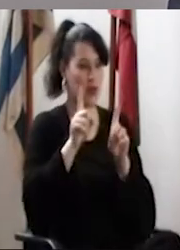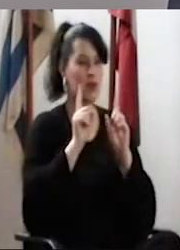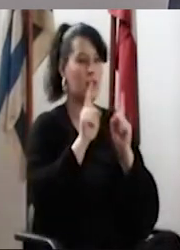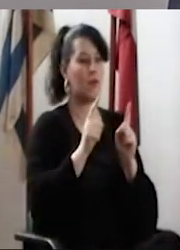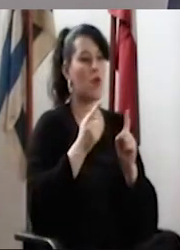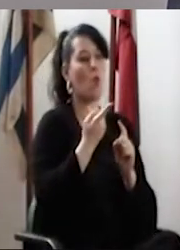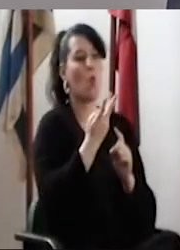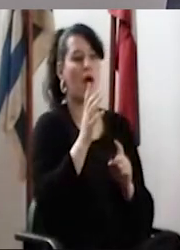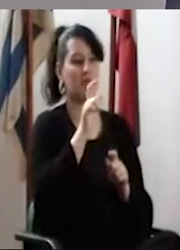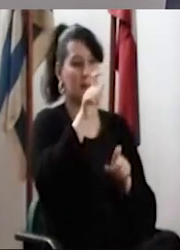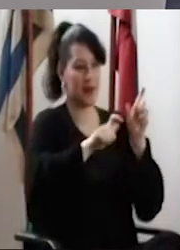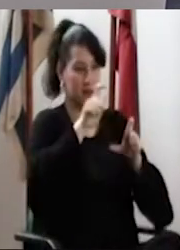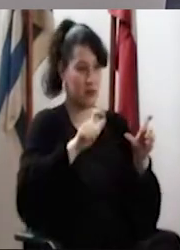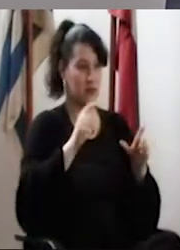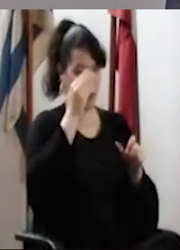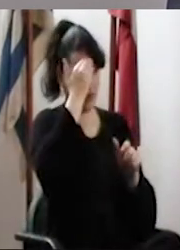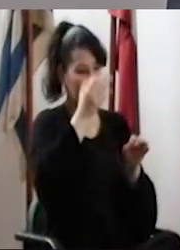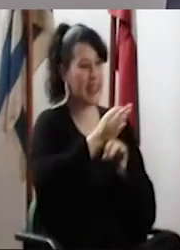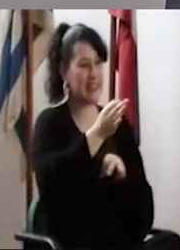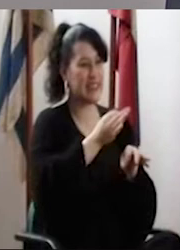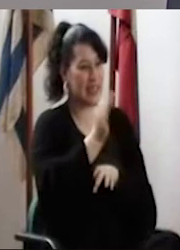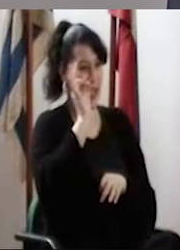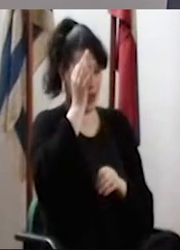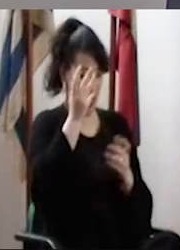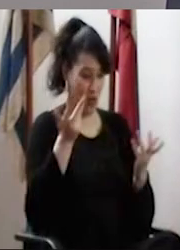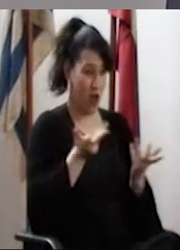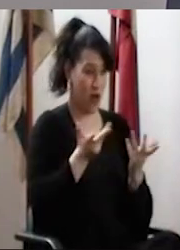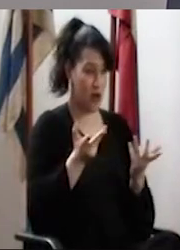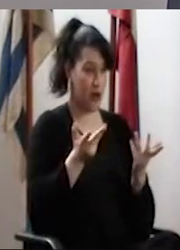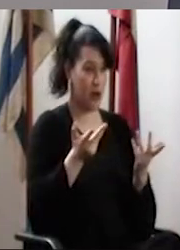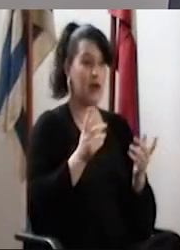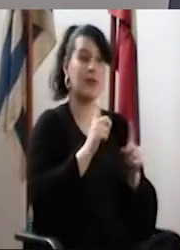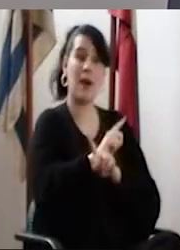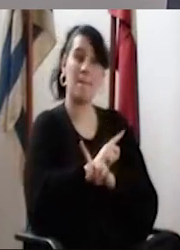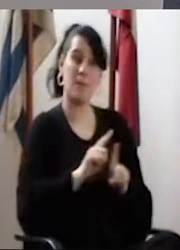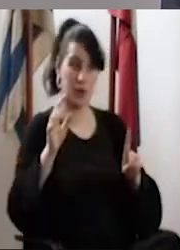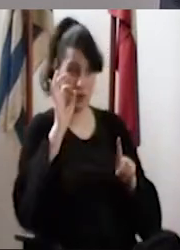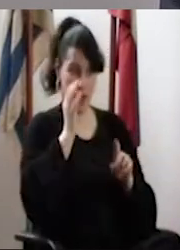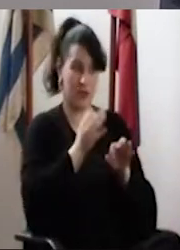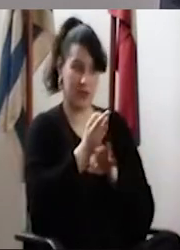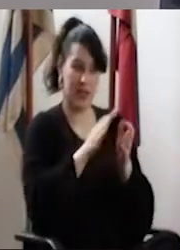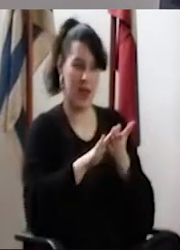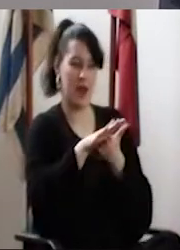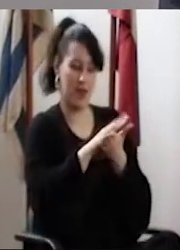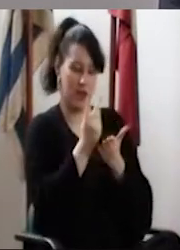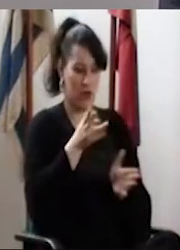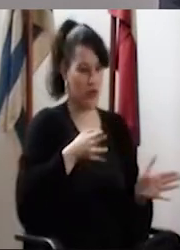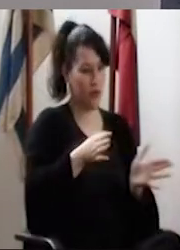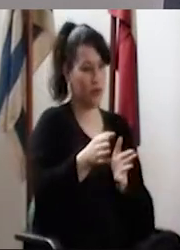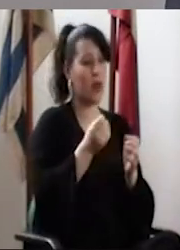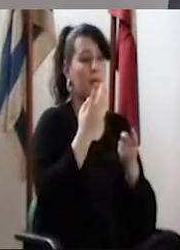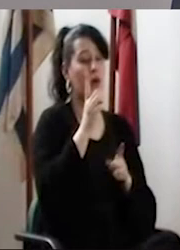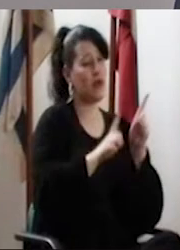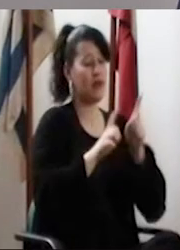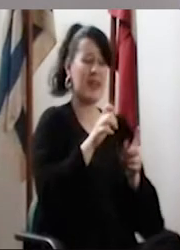y la nómina de docentes que hacen enseñanza de grado el día de hoy y que no hacen enseñanza de grado.